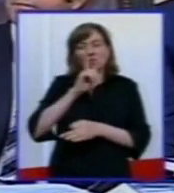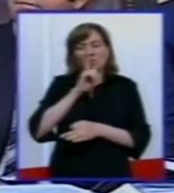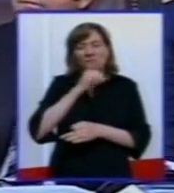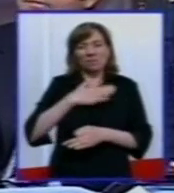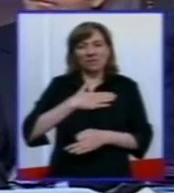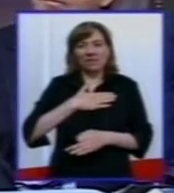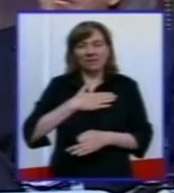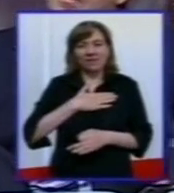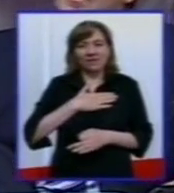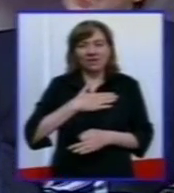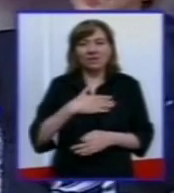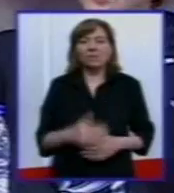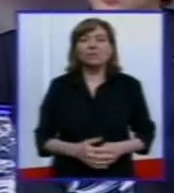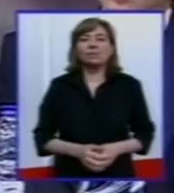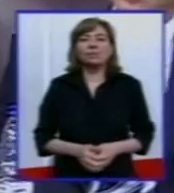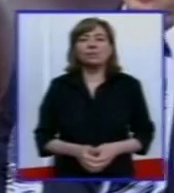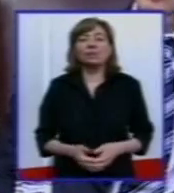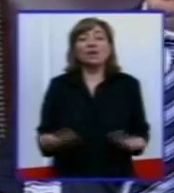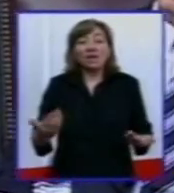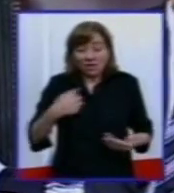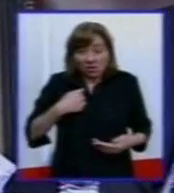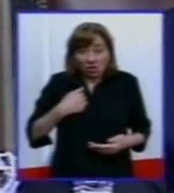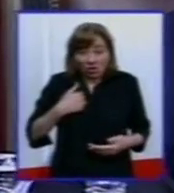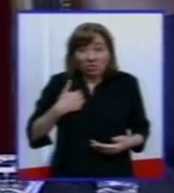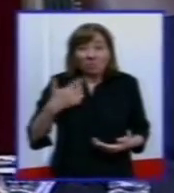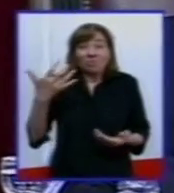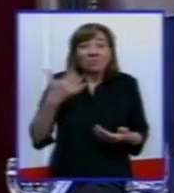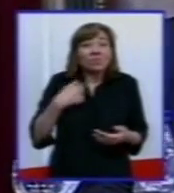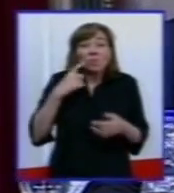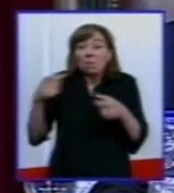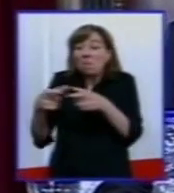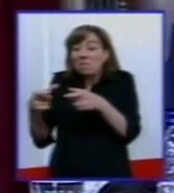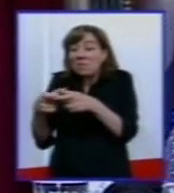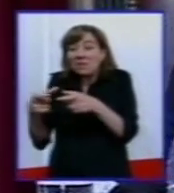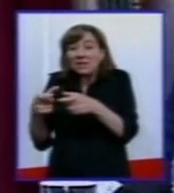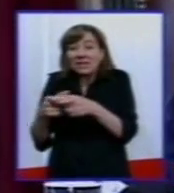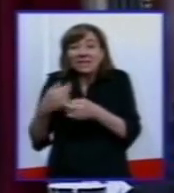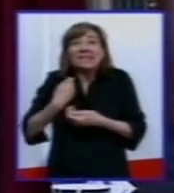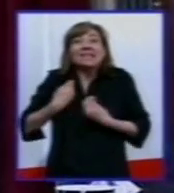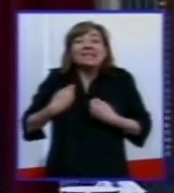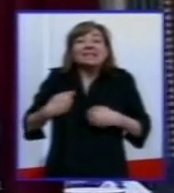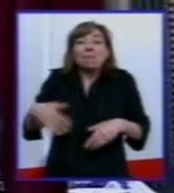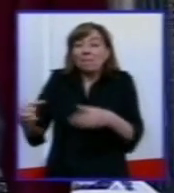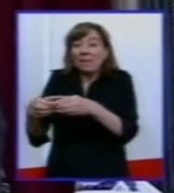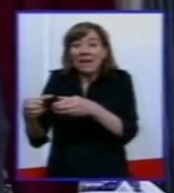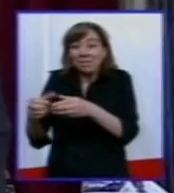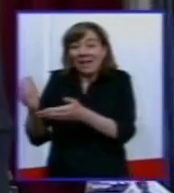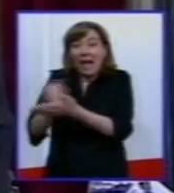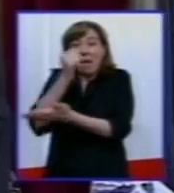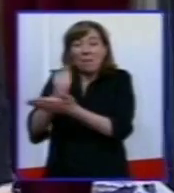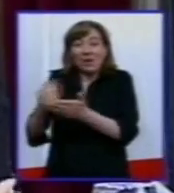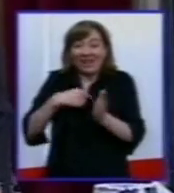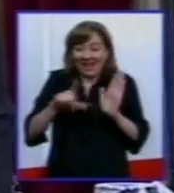Entonces, si no he logrado una minoría simple para una norma